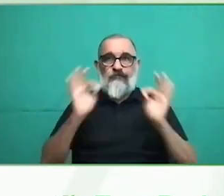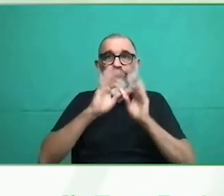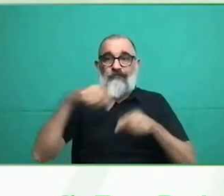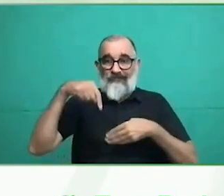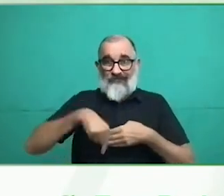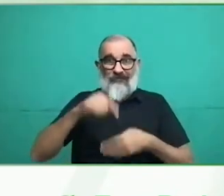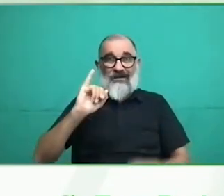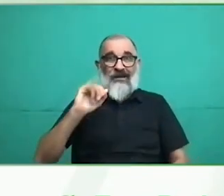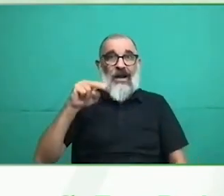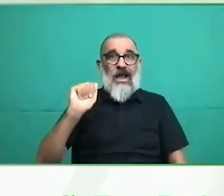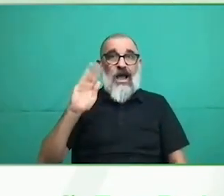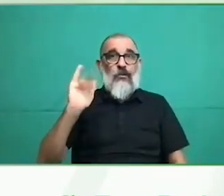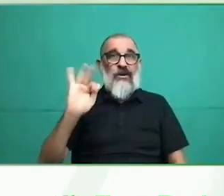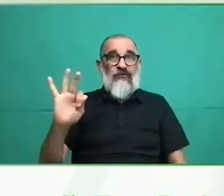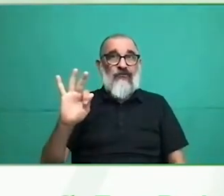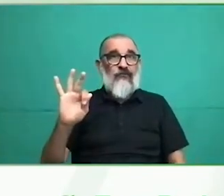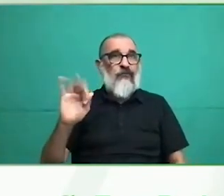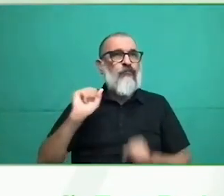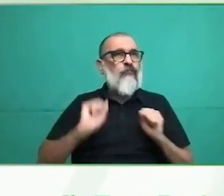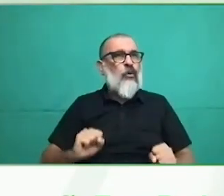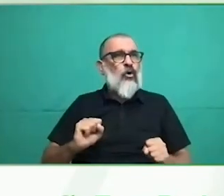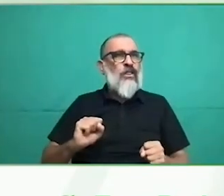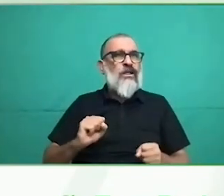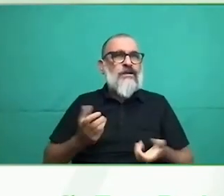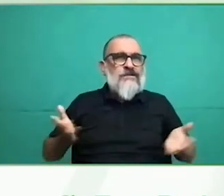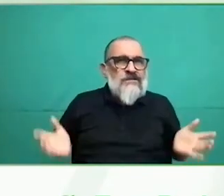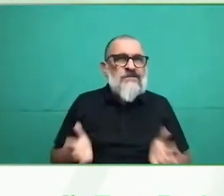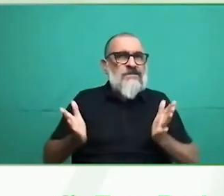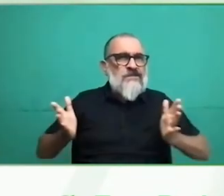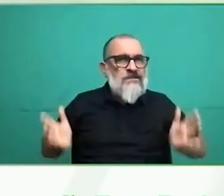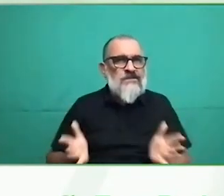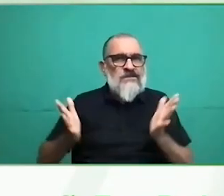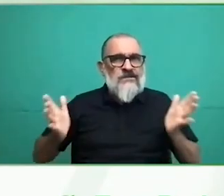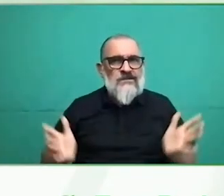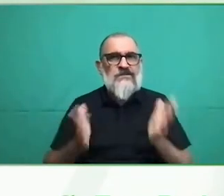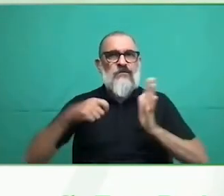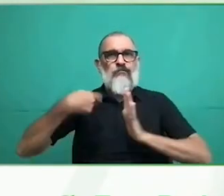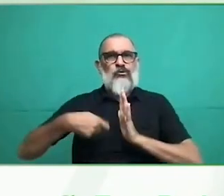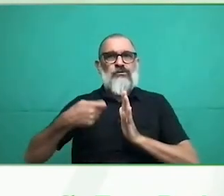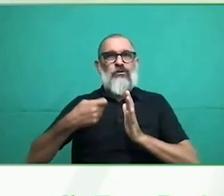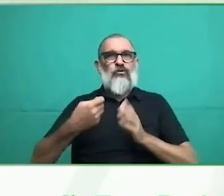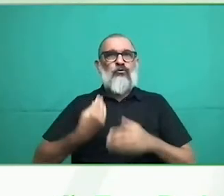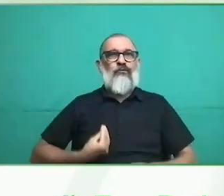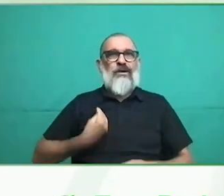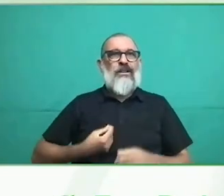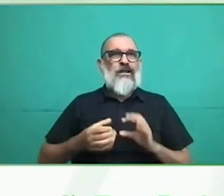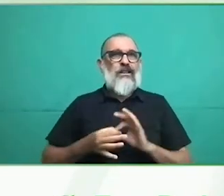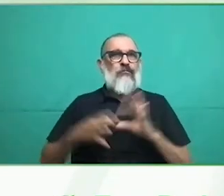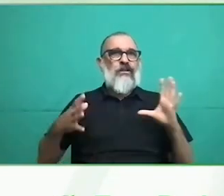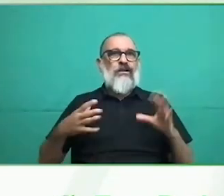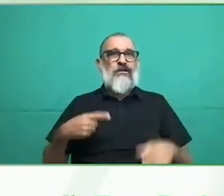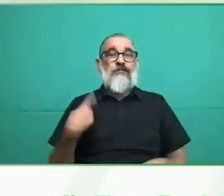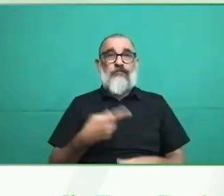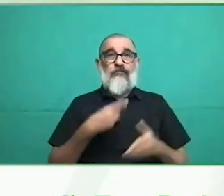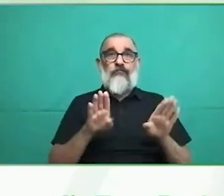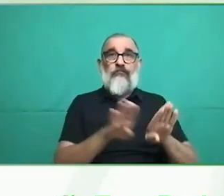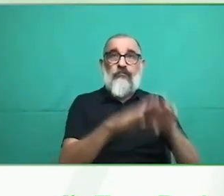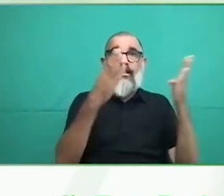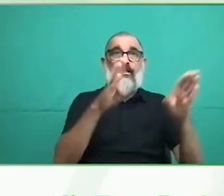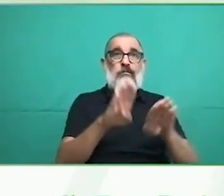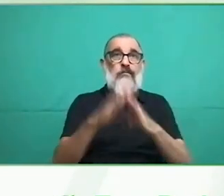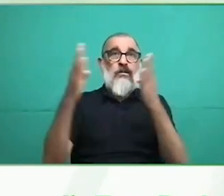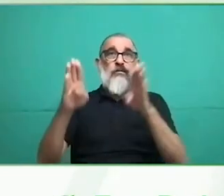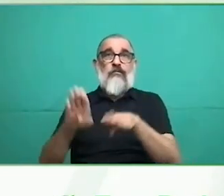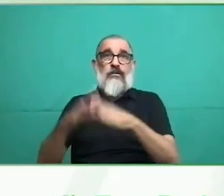por la desinstitucionalización que es el fin en ese momento del INAVIF para los adultos con